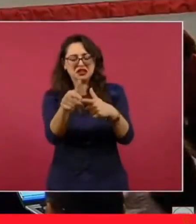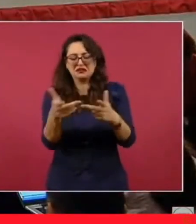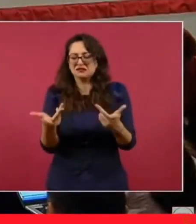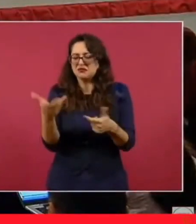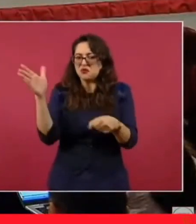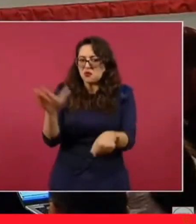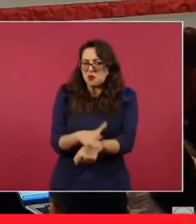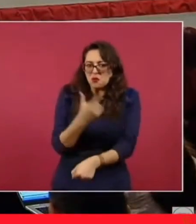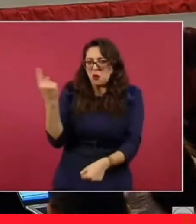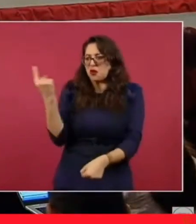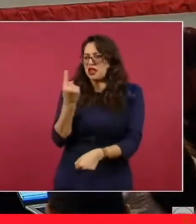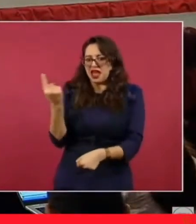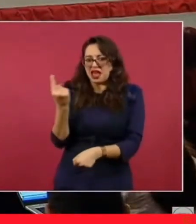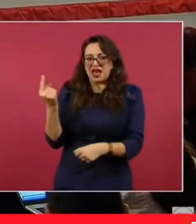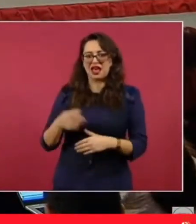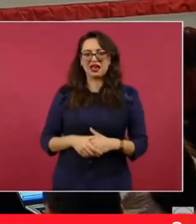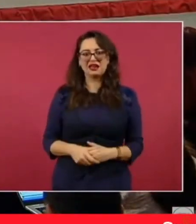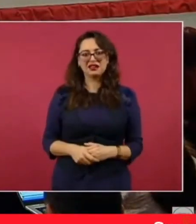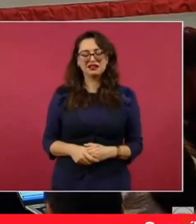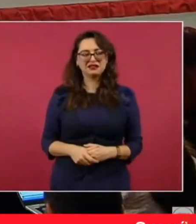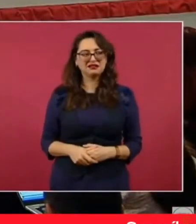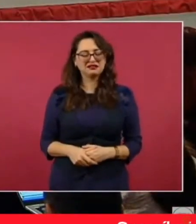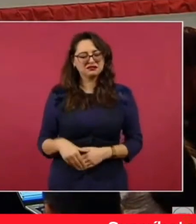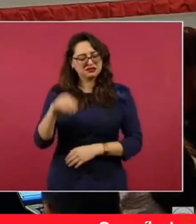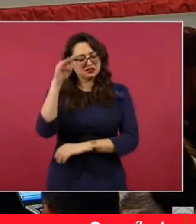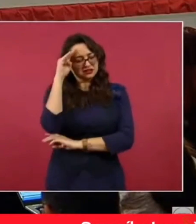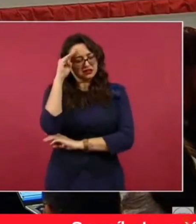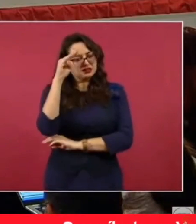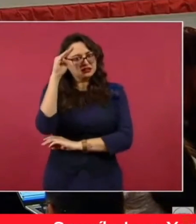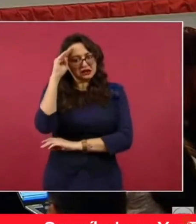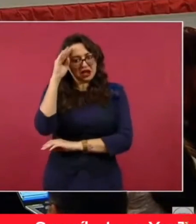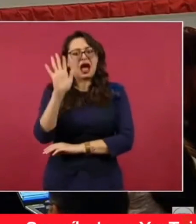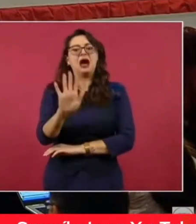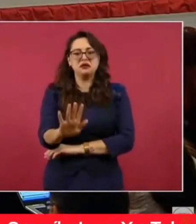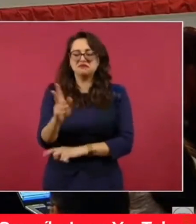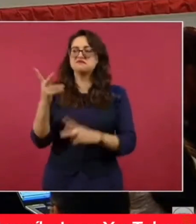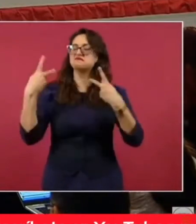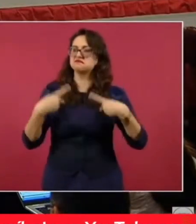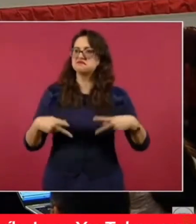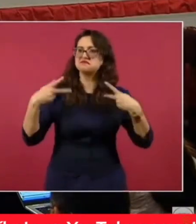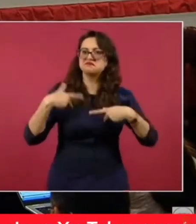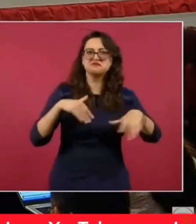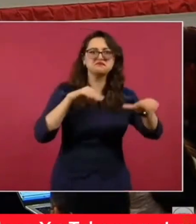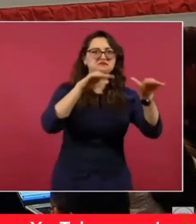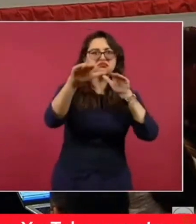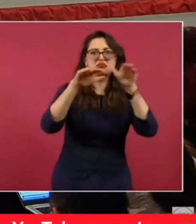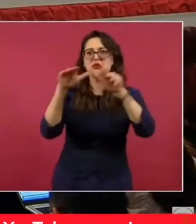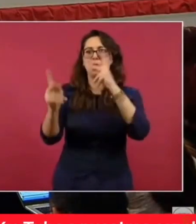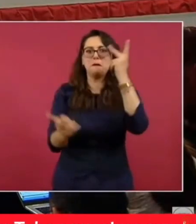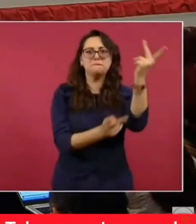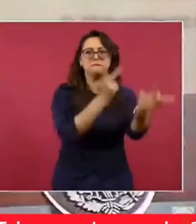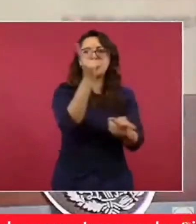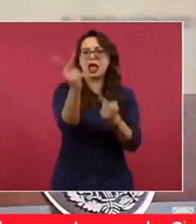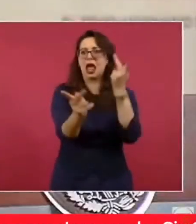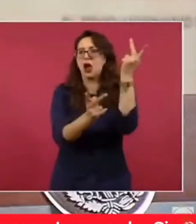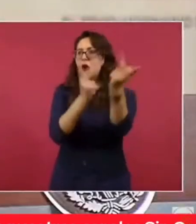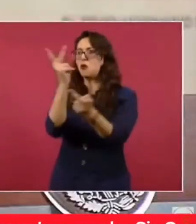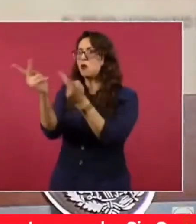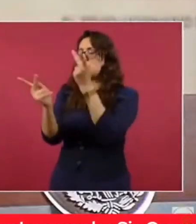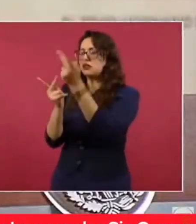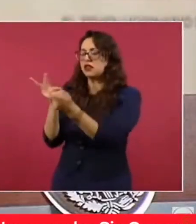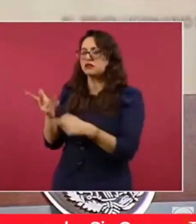que la gente, la mayoría del pueblo, está